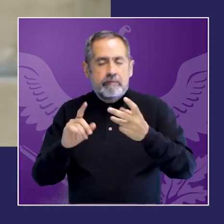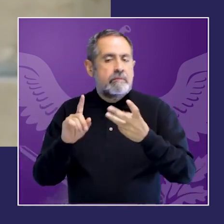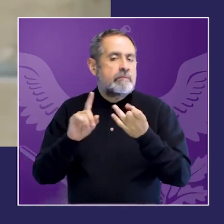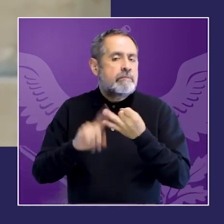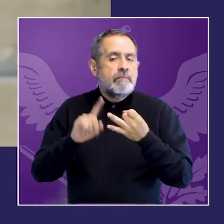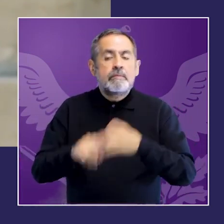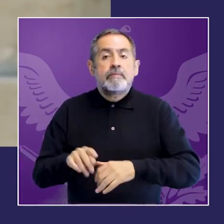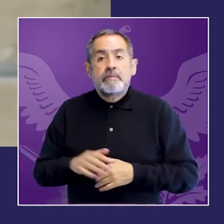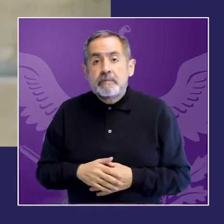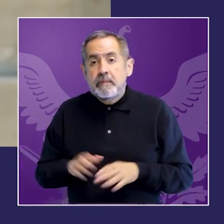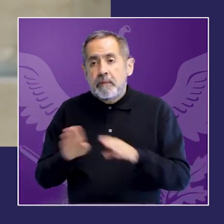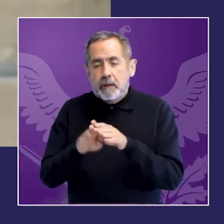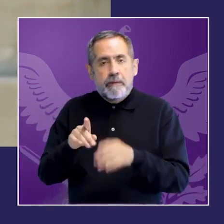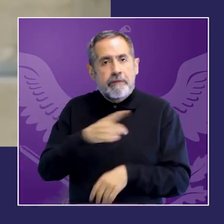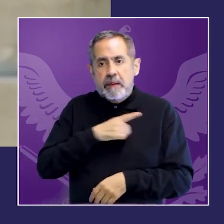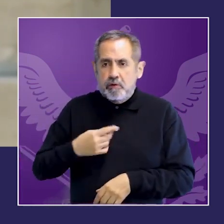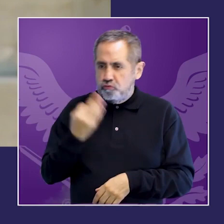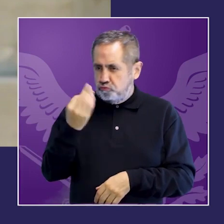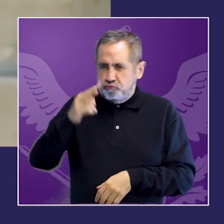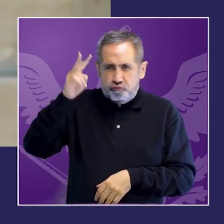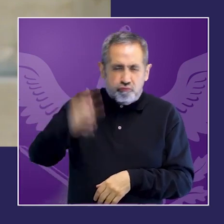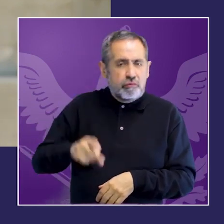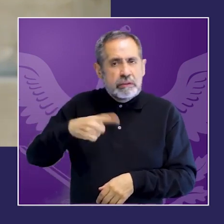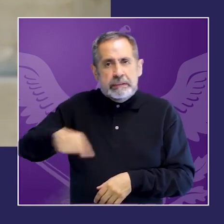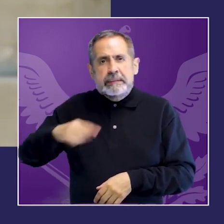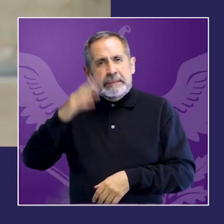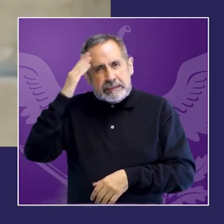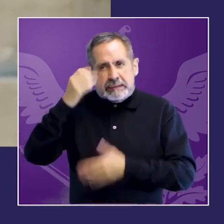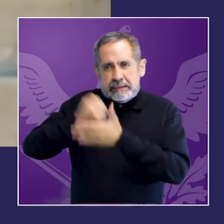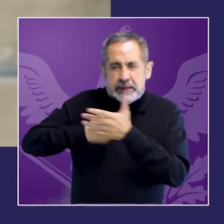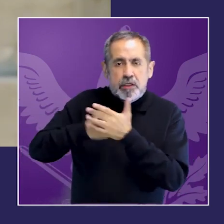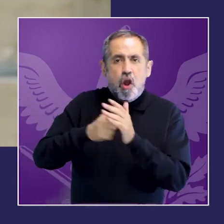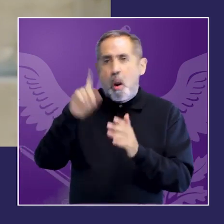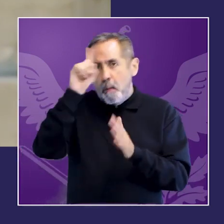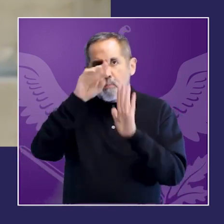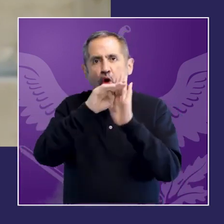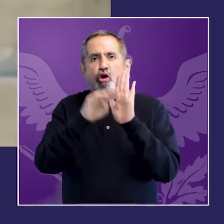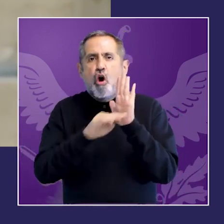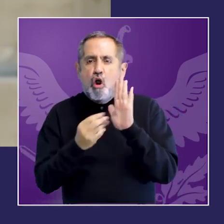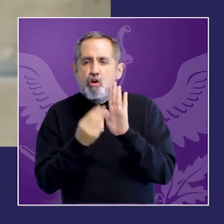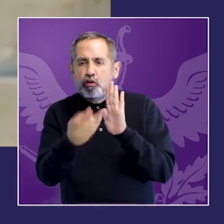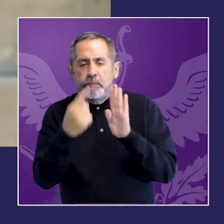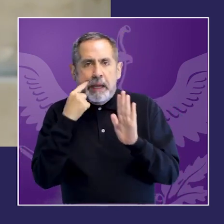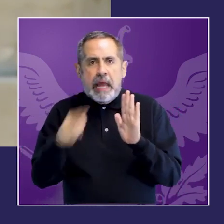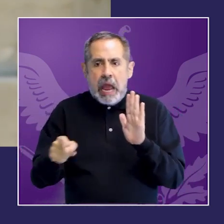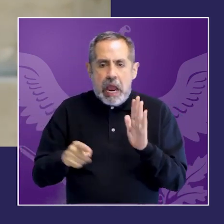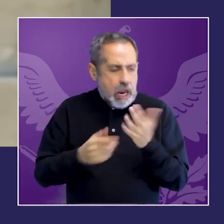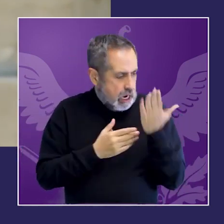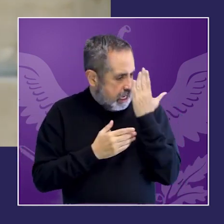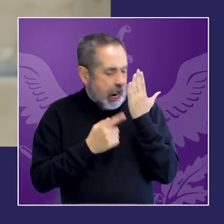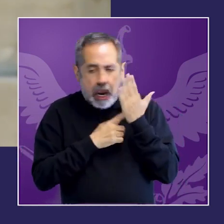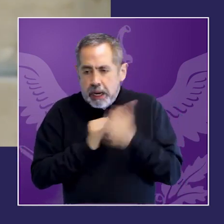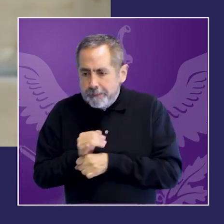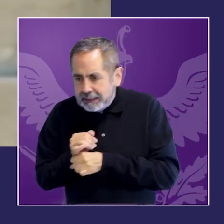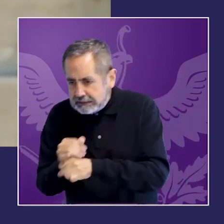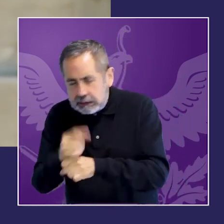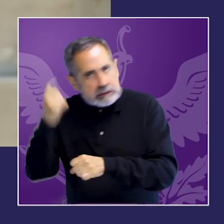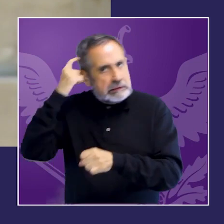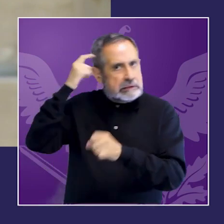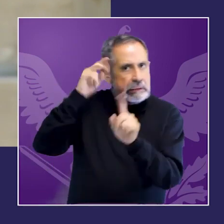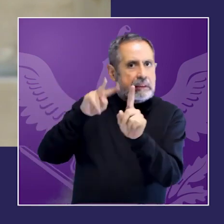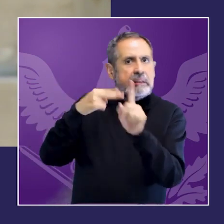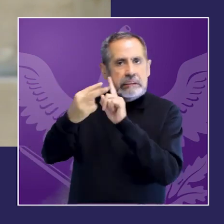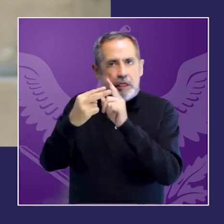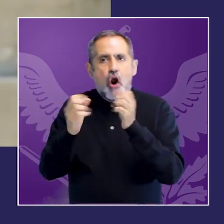que hablamos de existencia y aplicación la existencia sola no transforma la realidad necesita conocerse difundirse